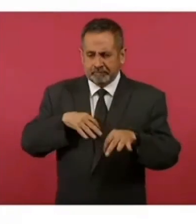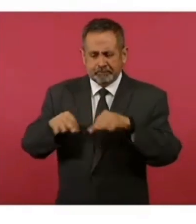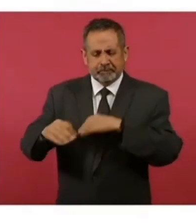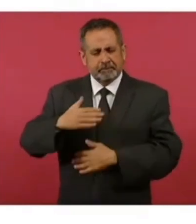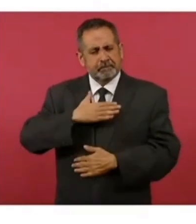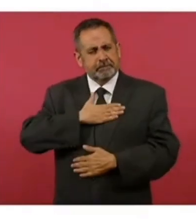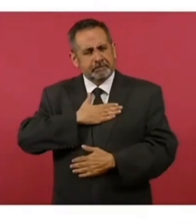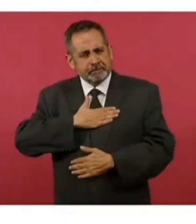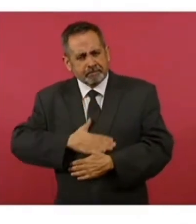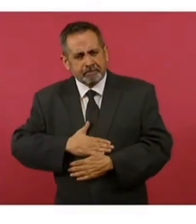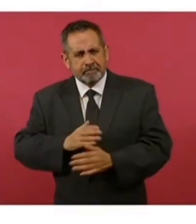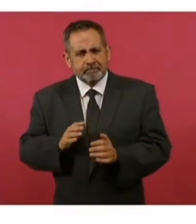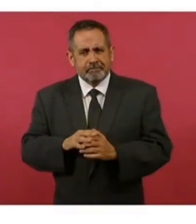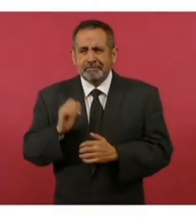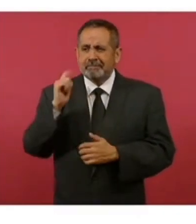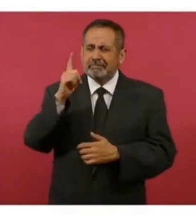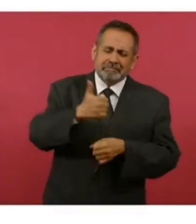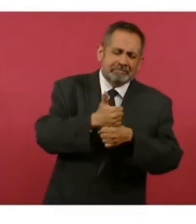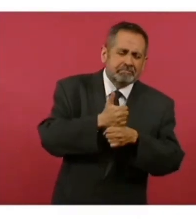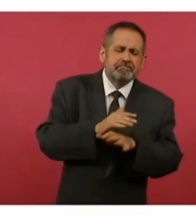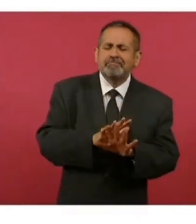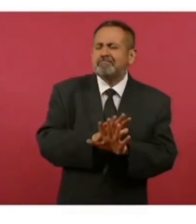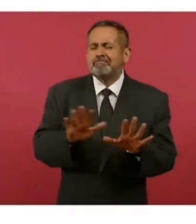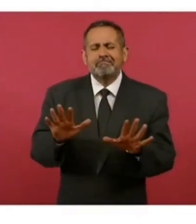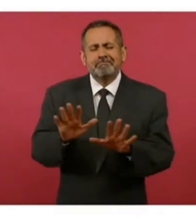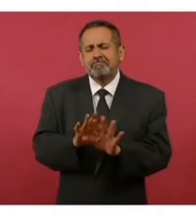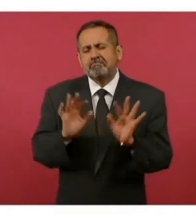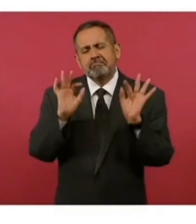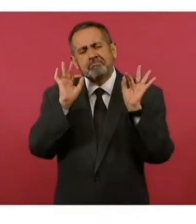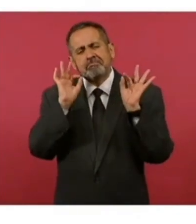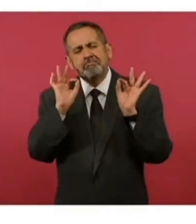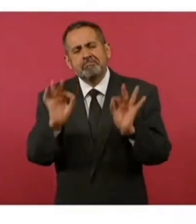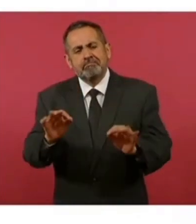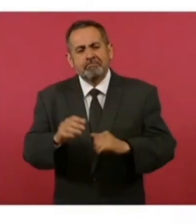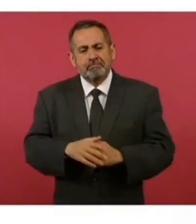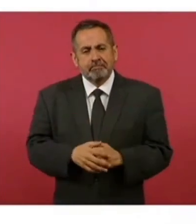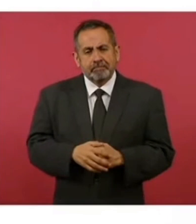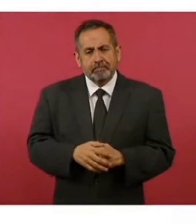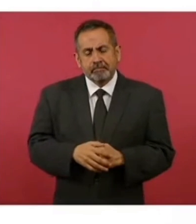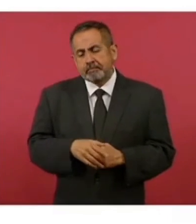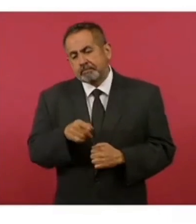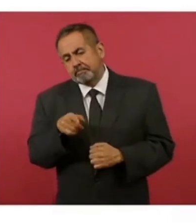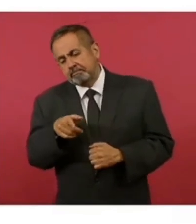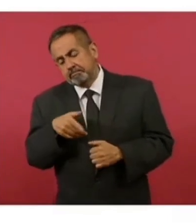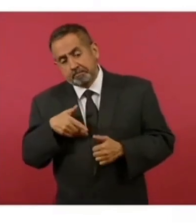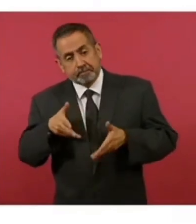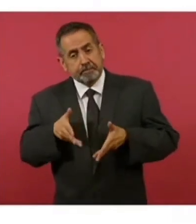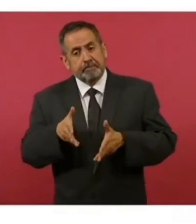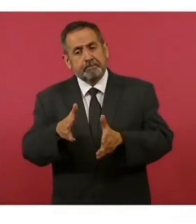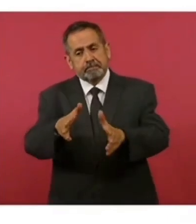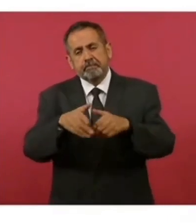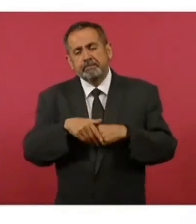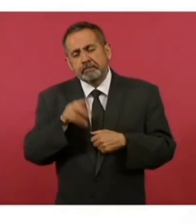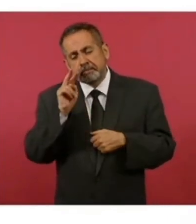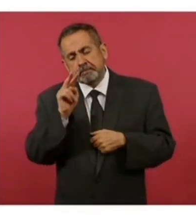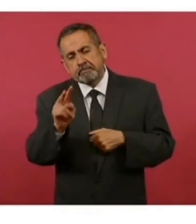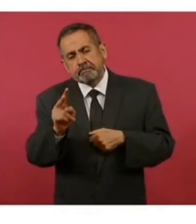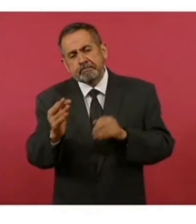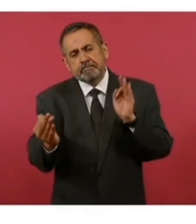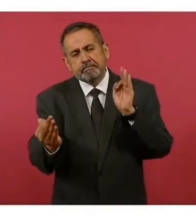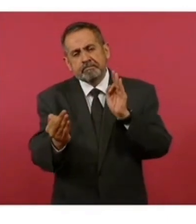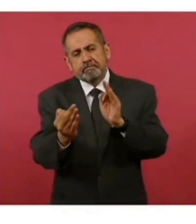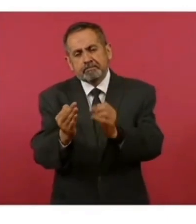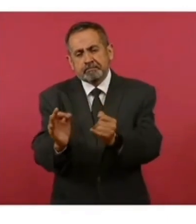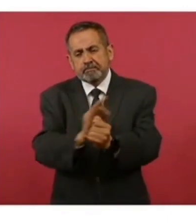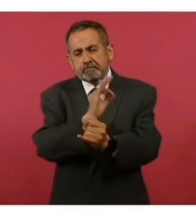ni pena inmerecida. Porque veo al final de mi rudo camino, que